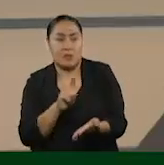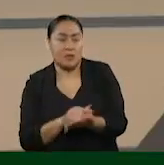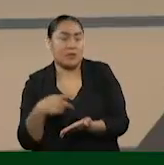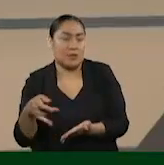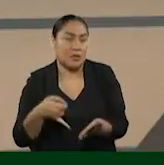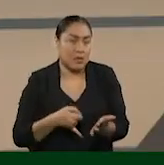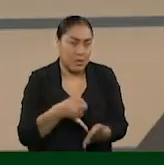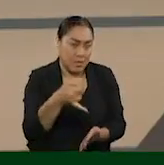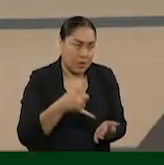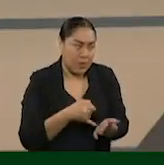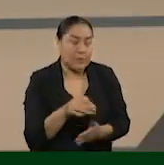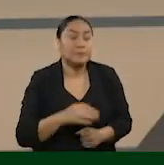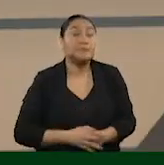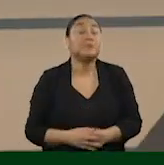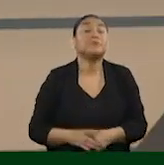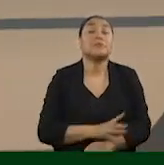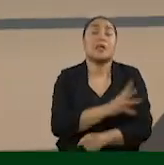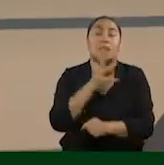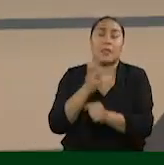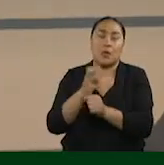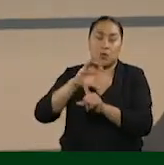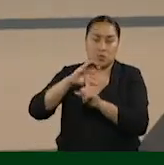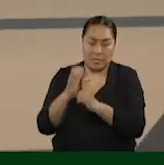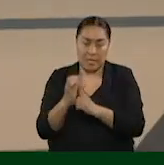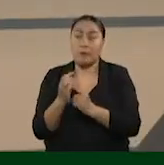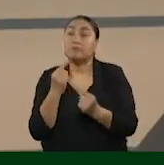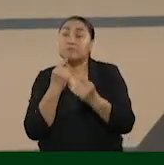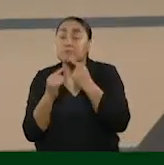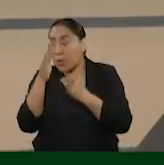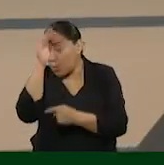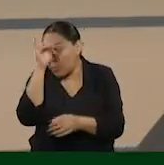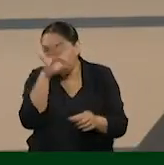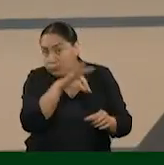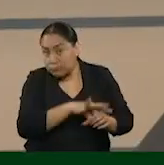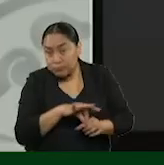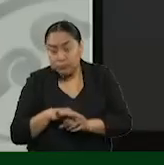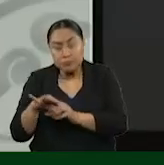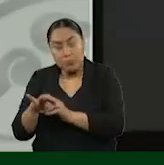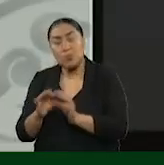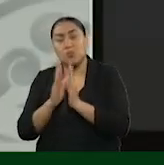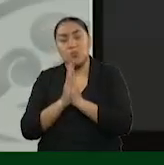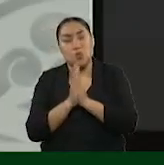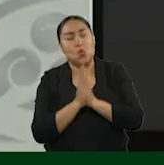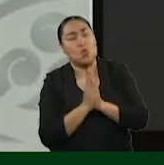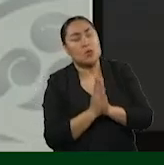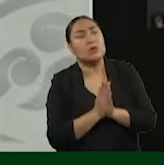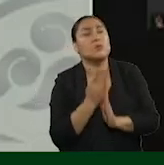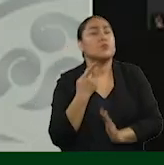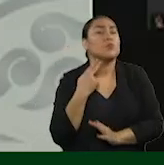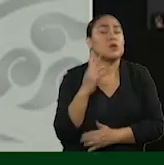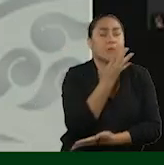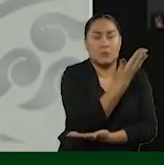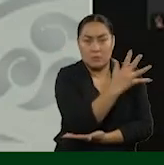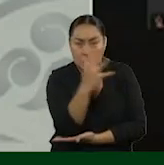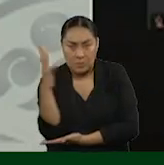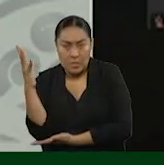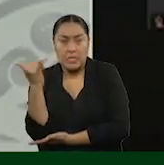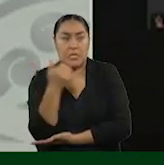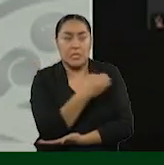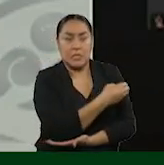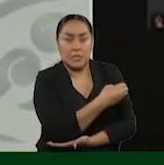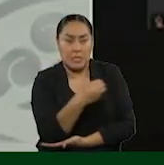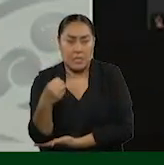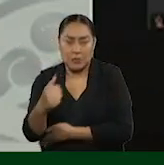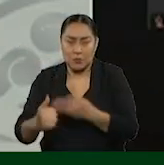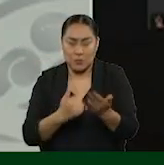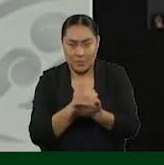Sin discusión, la tercera comisión permanente aprobó por unanimidad pedir a la Procuraduría Ambiental y de Ordenamiento Territorial de la Ciudad